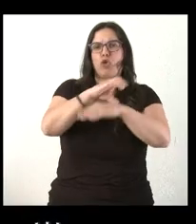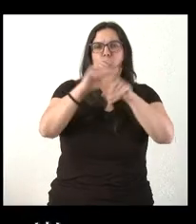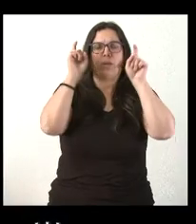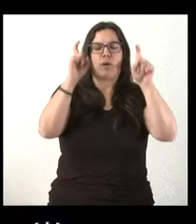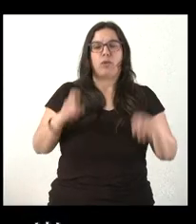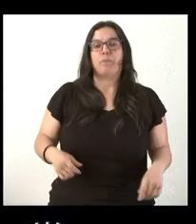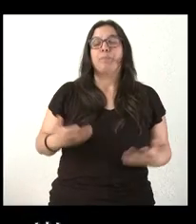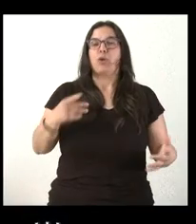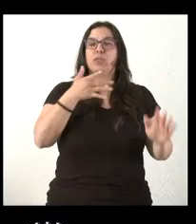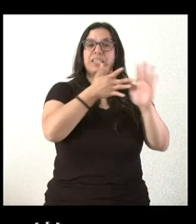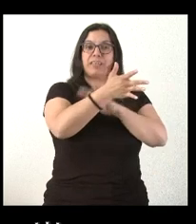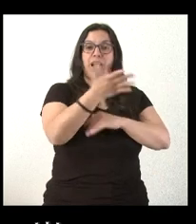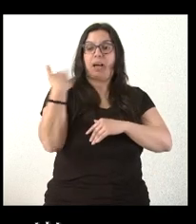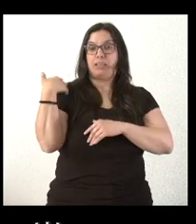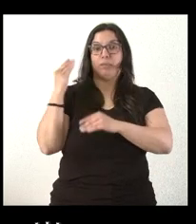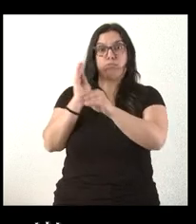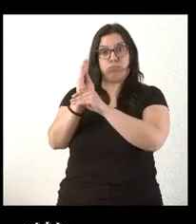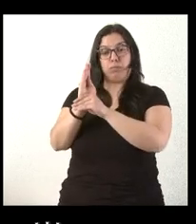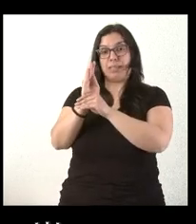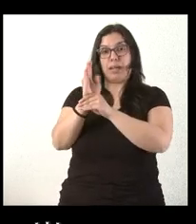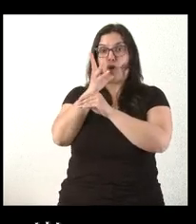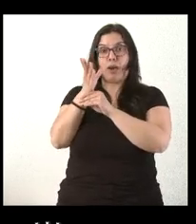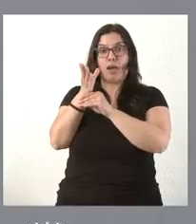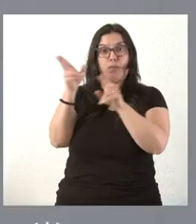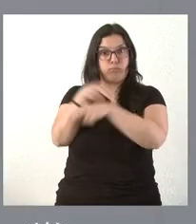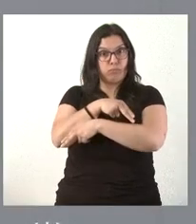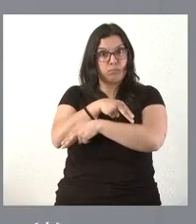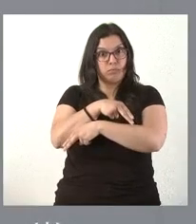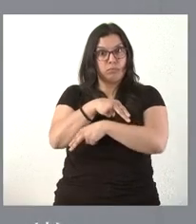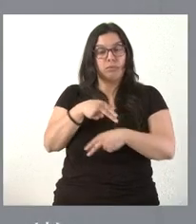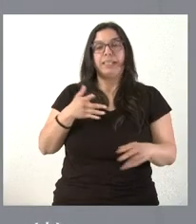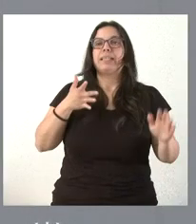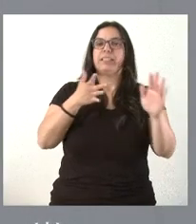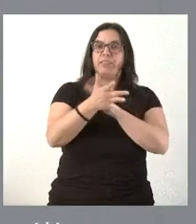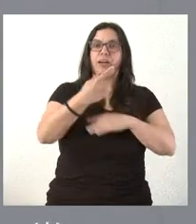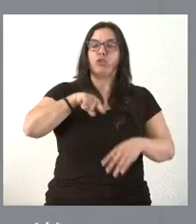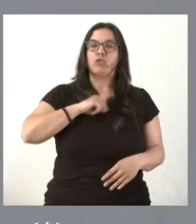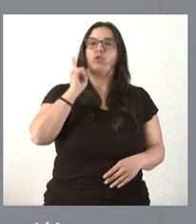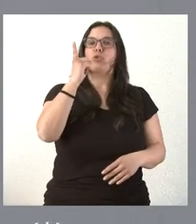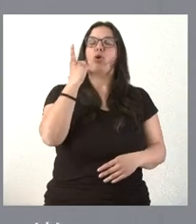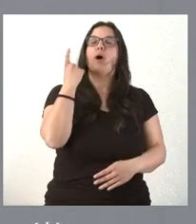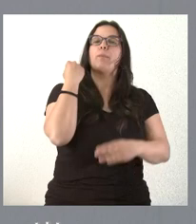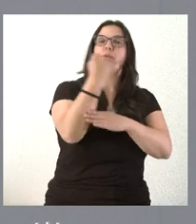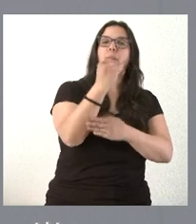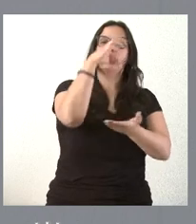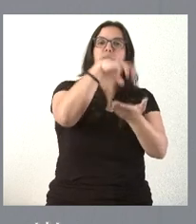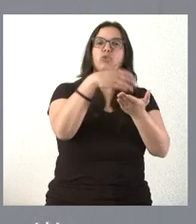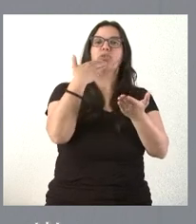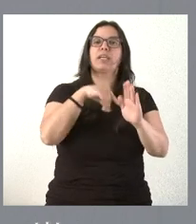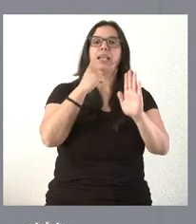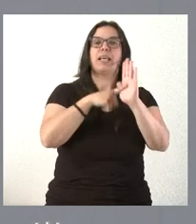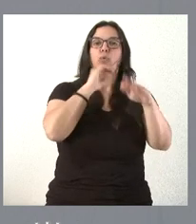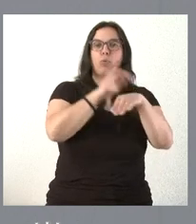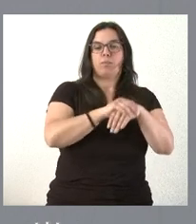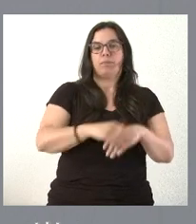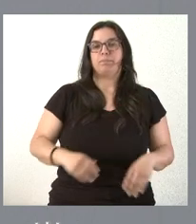se ha retirado el apoyo económico a estos centros, entonces? Quiere decir que solo apoyamos a los alumnos que cumplen la ley y, para recibir apoyo, tendrán que cumplir la